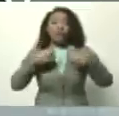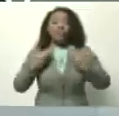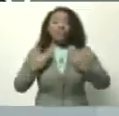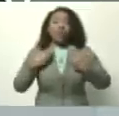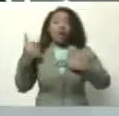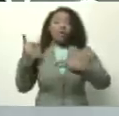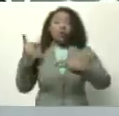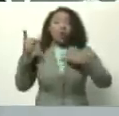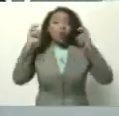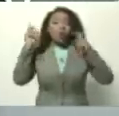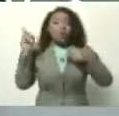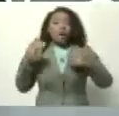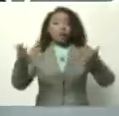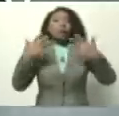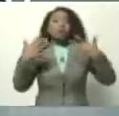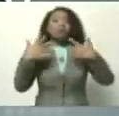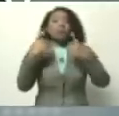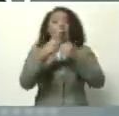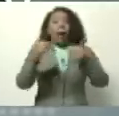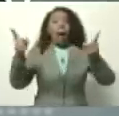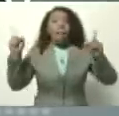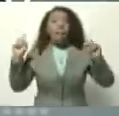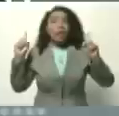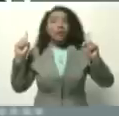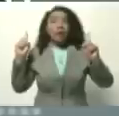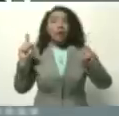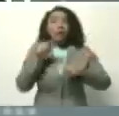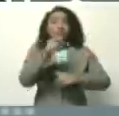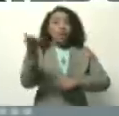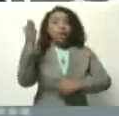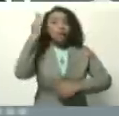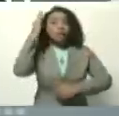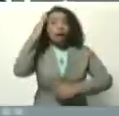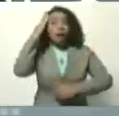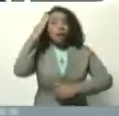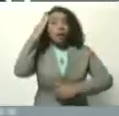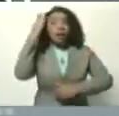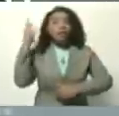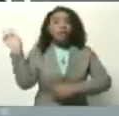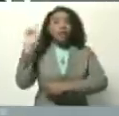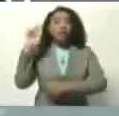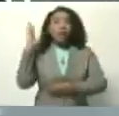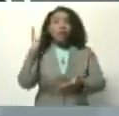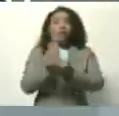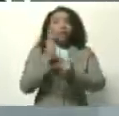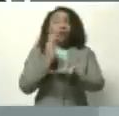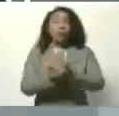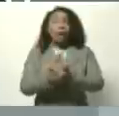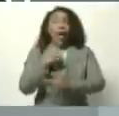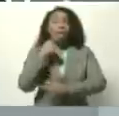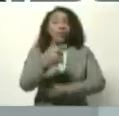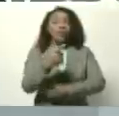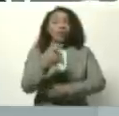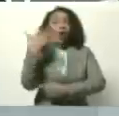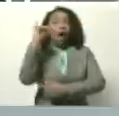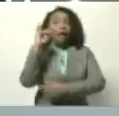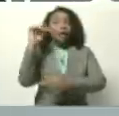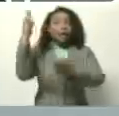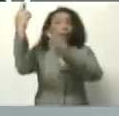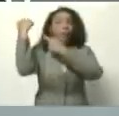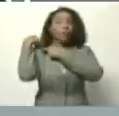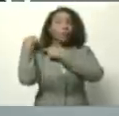de esta emergencia climática, que como tú bien sabes, Venezuela siempre ha dicho que hay una responsabilidad